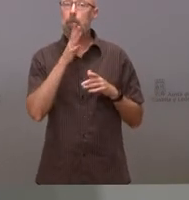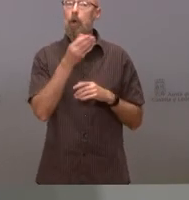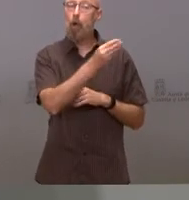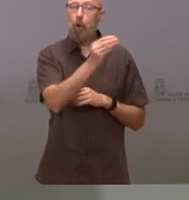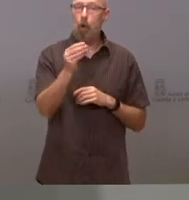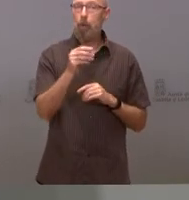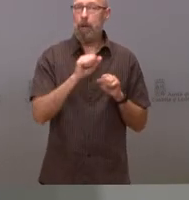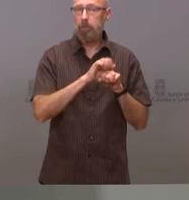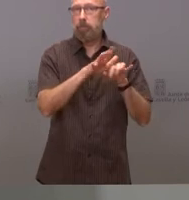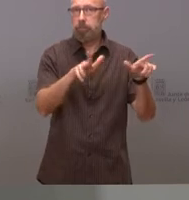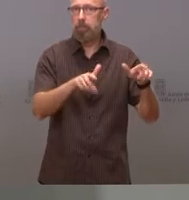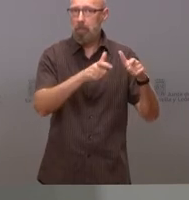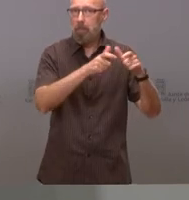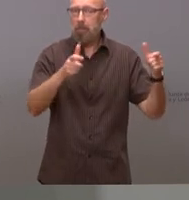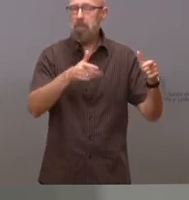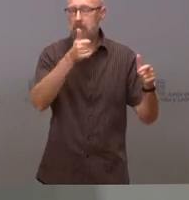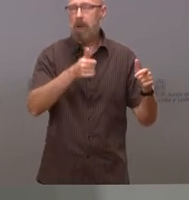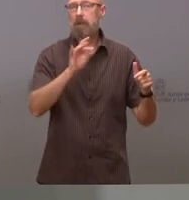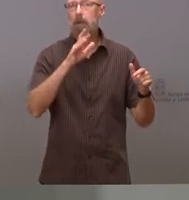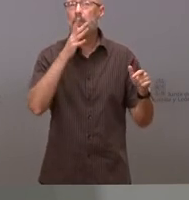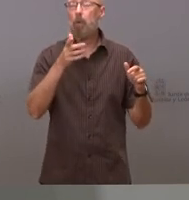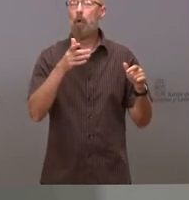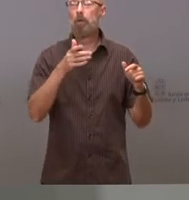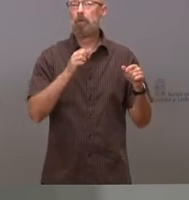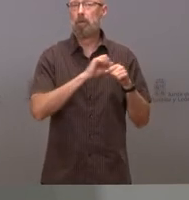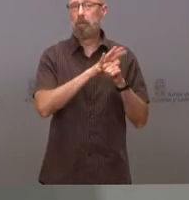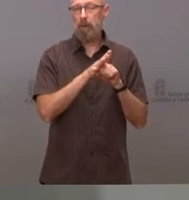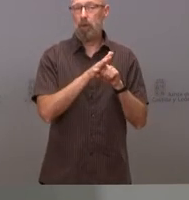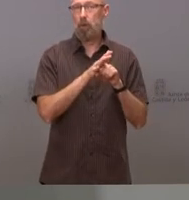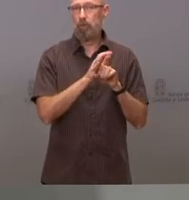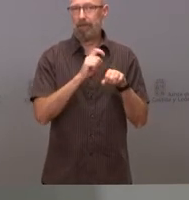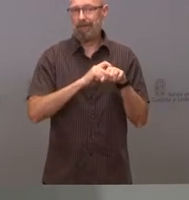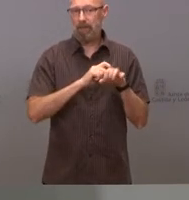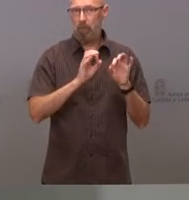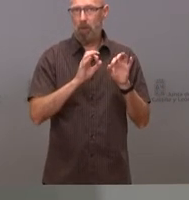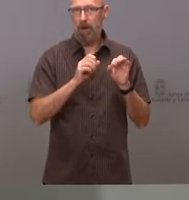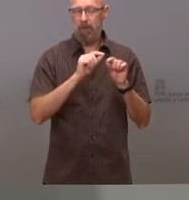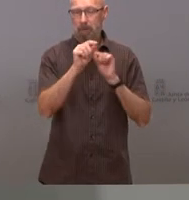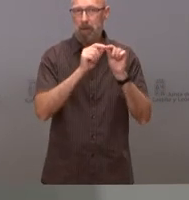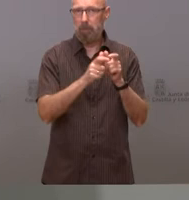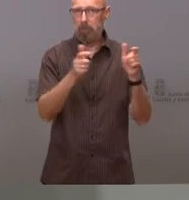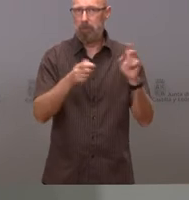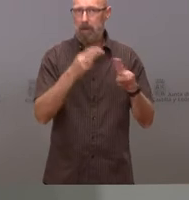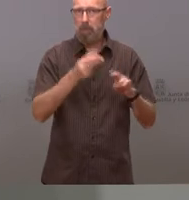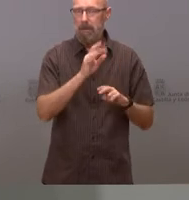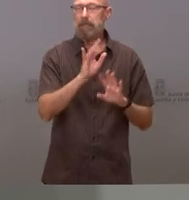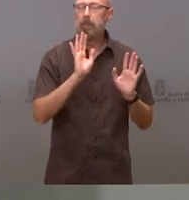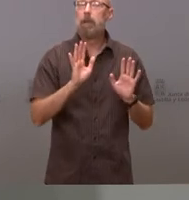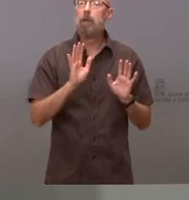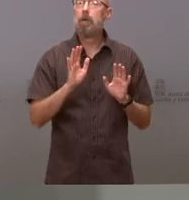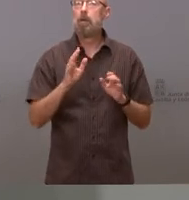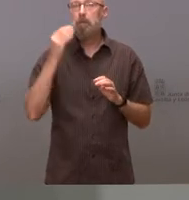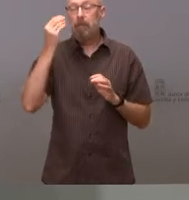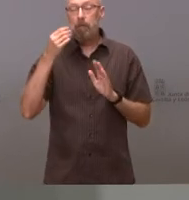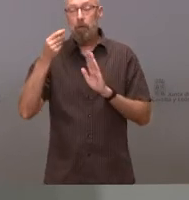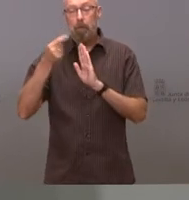que hay un aumento de la transmisibilidad que la variante tiene un aumento de la transmisibilidad pero en principio pensamos que con todas las medidas sobre la